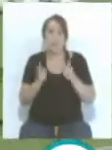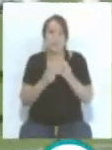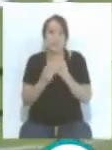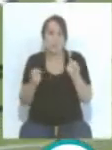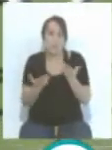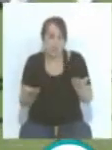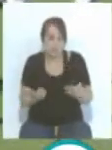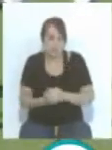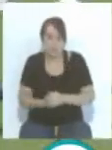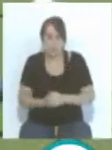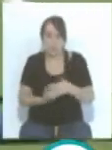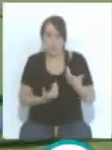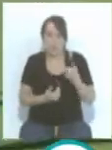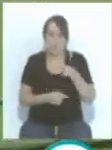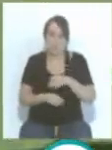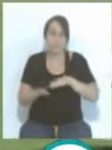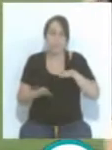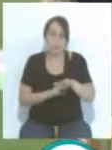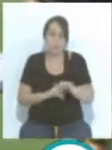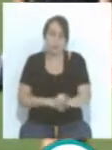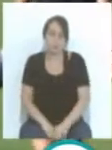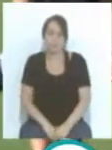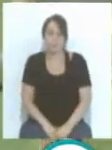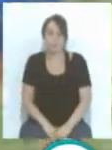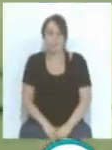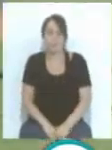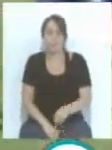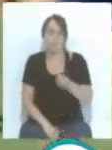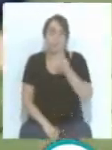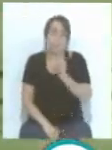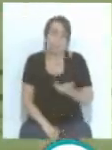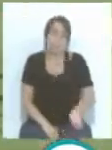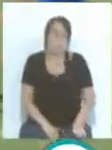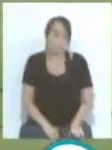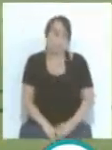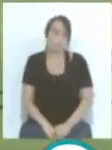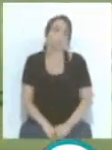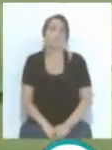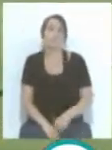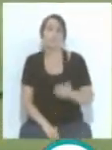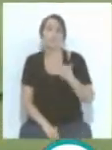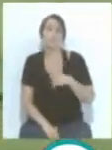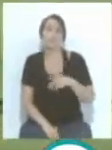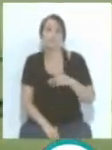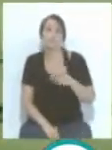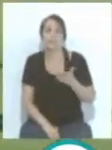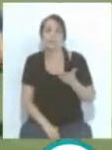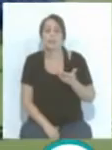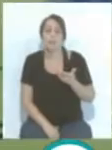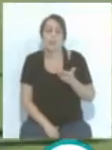Entonces ahí sí ha habido un paso. Bueno, se está tomando ya toda la serie de